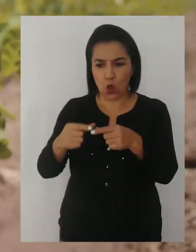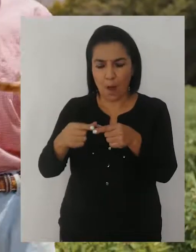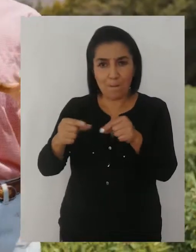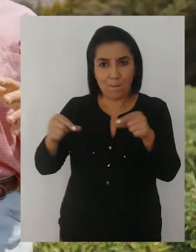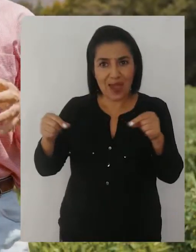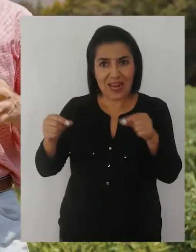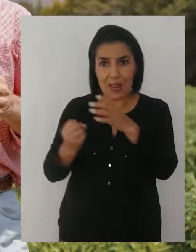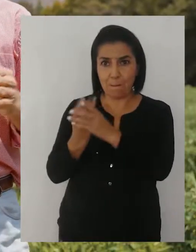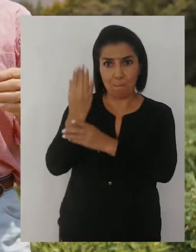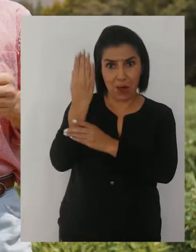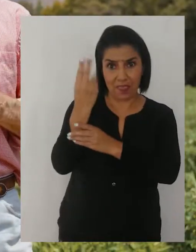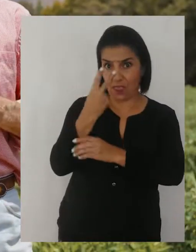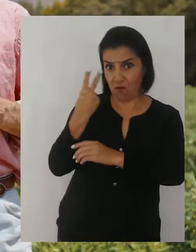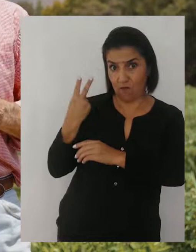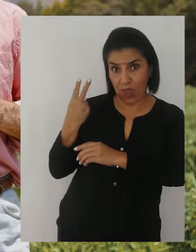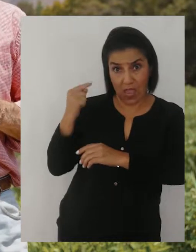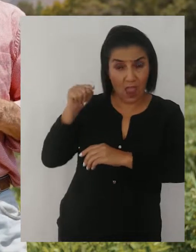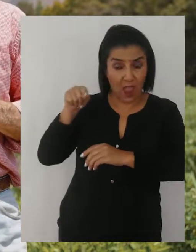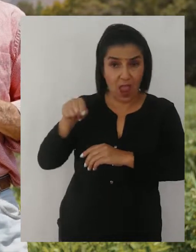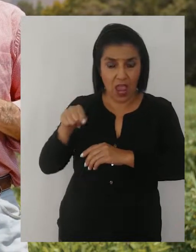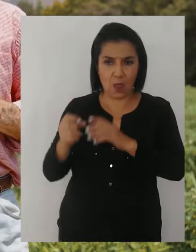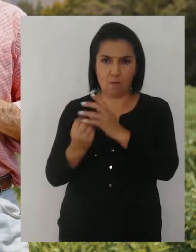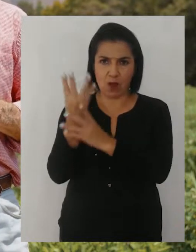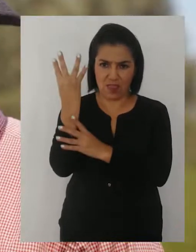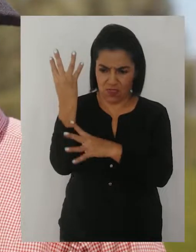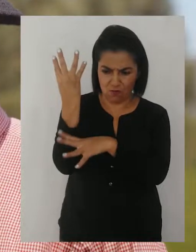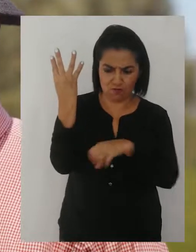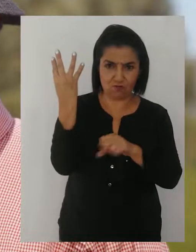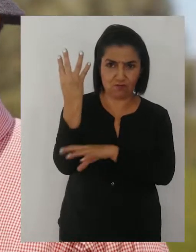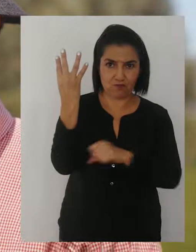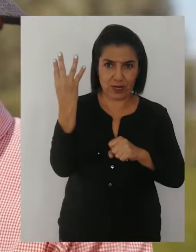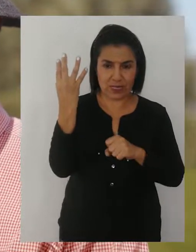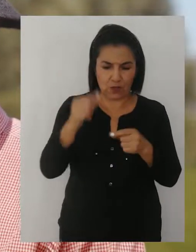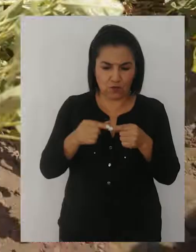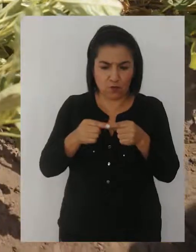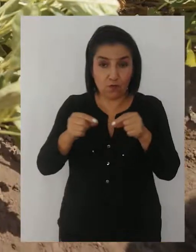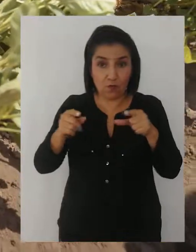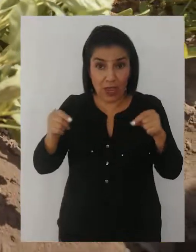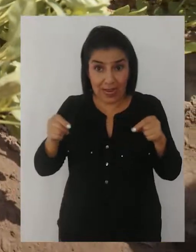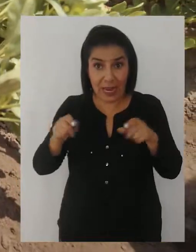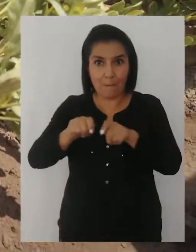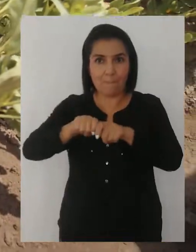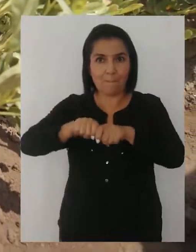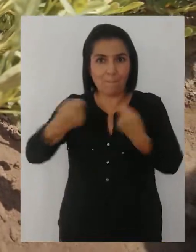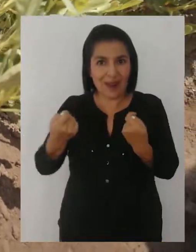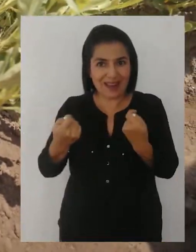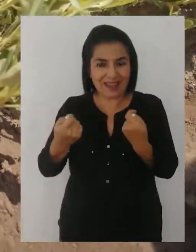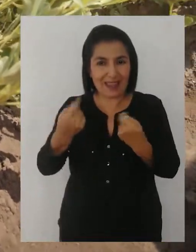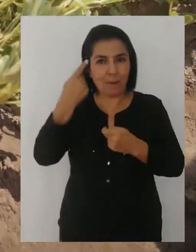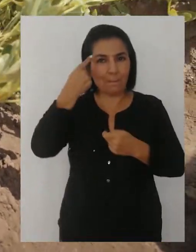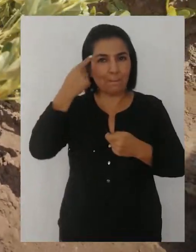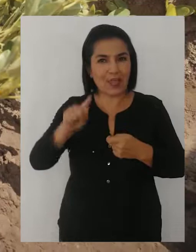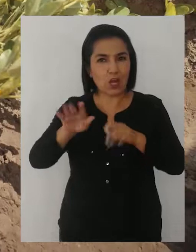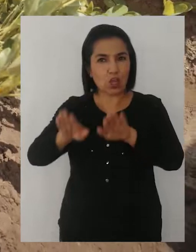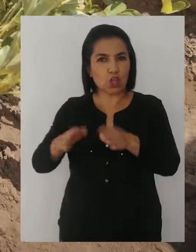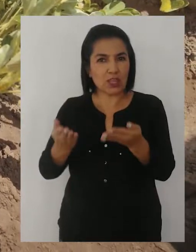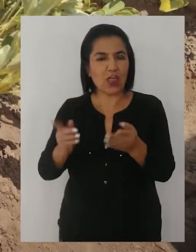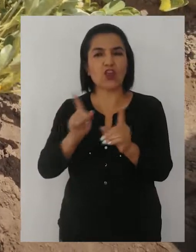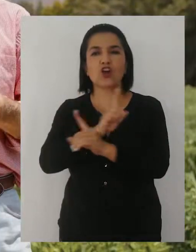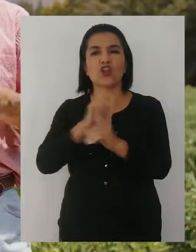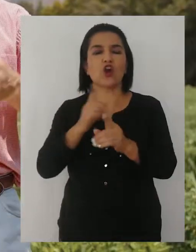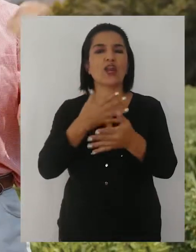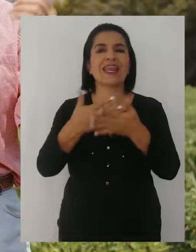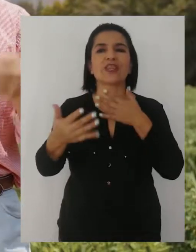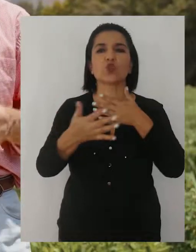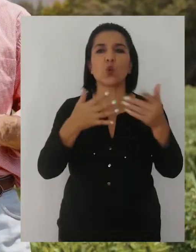plantas de maní. Y el maní, hay que partir la vaina que ustedes se comen en vaina, se parte pero no tiene que estar tostado, tiene que estar natural como se saca de la